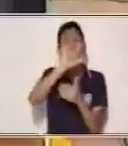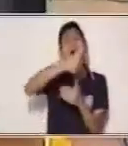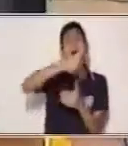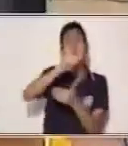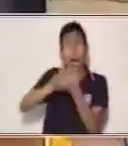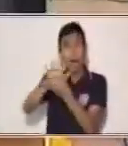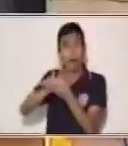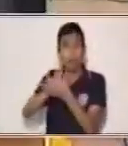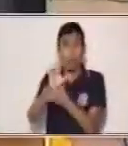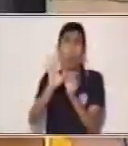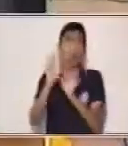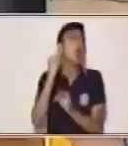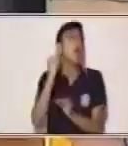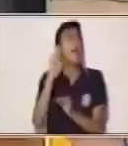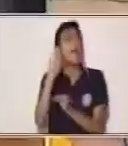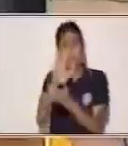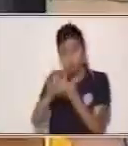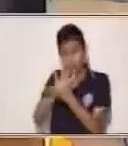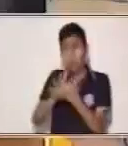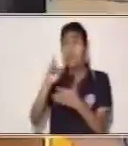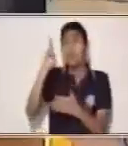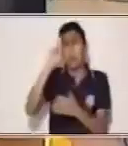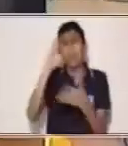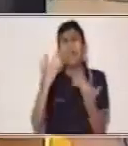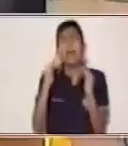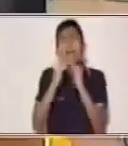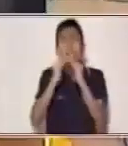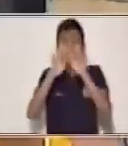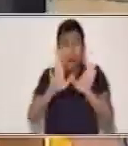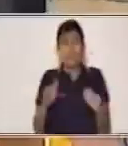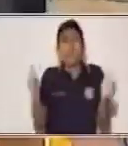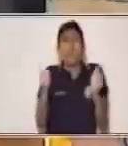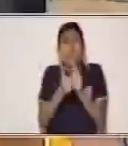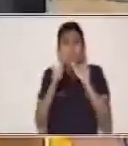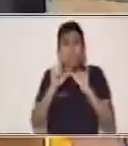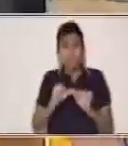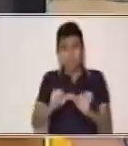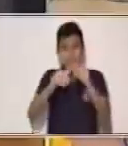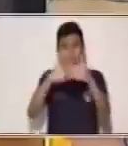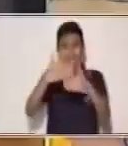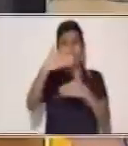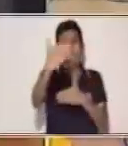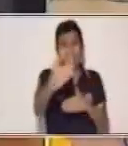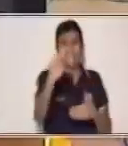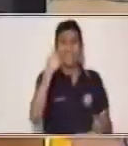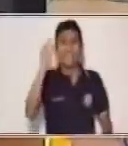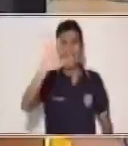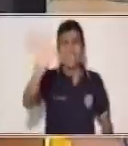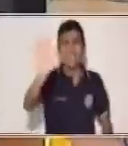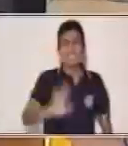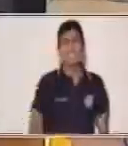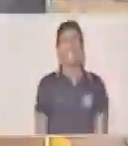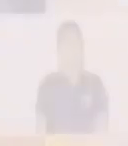bien tus manos. Recuerda quedarte en casa que juntos saldremos adelante. Hasta pronto.